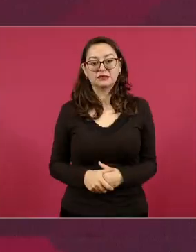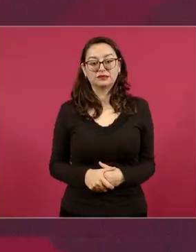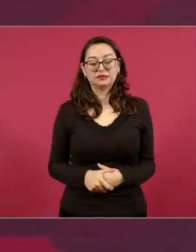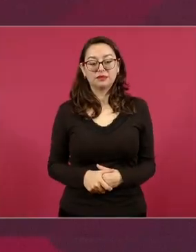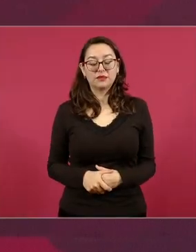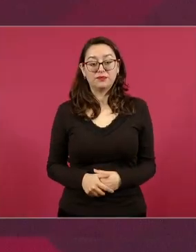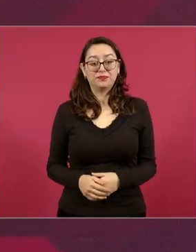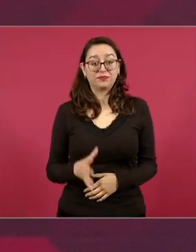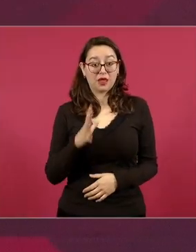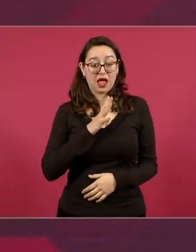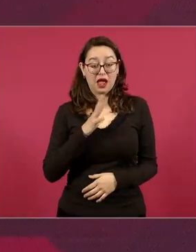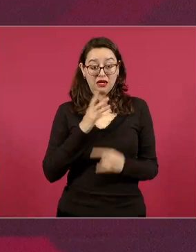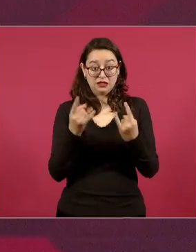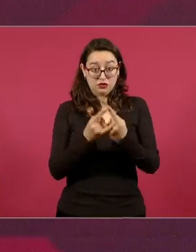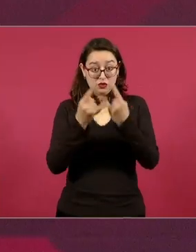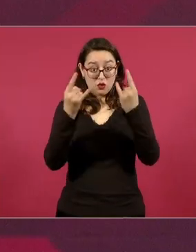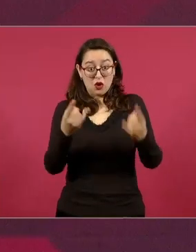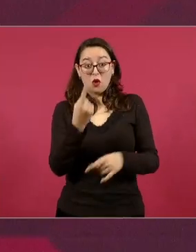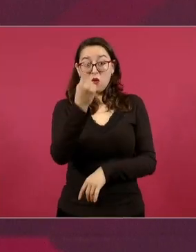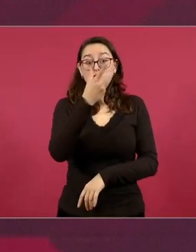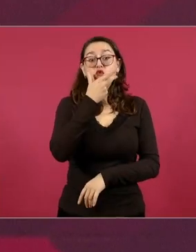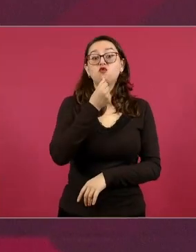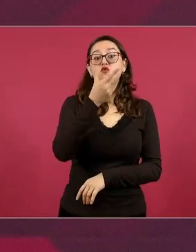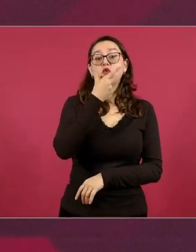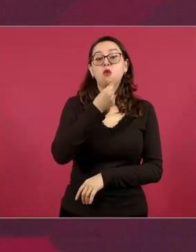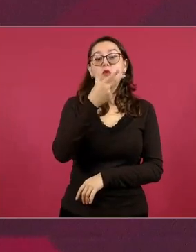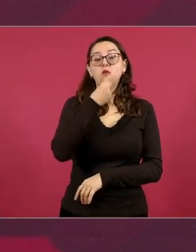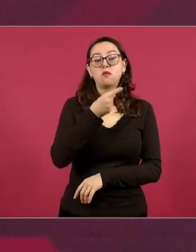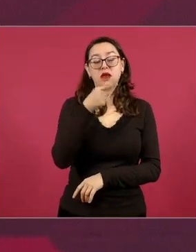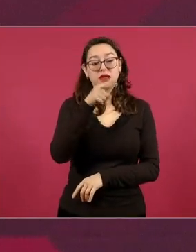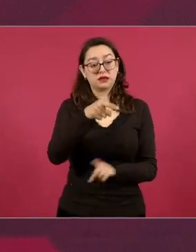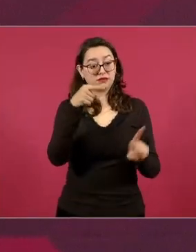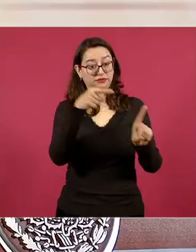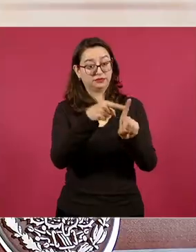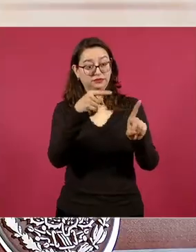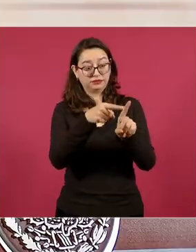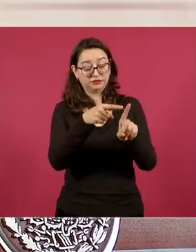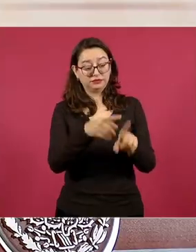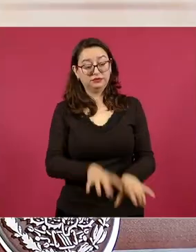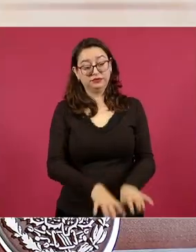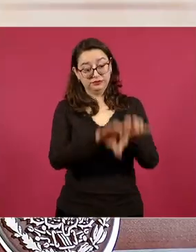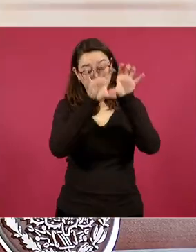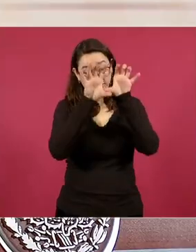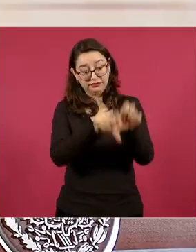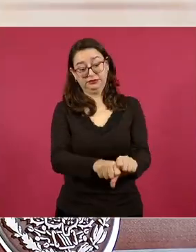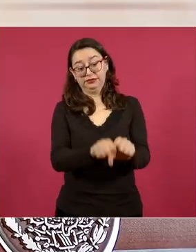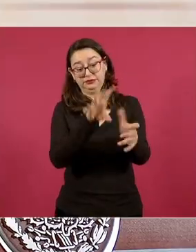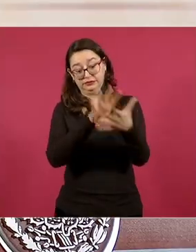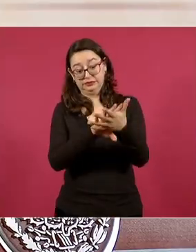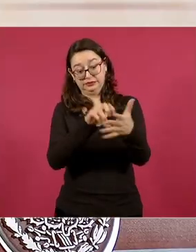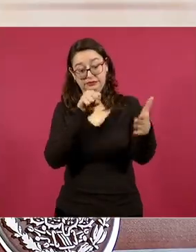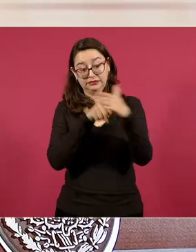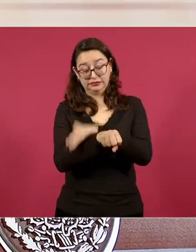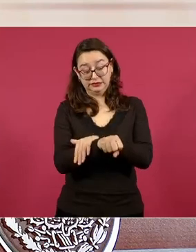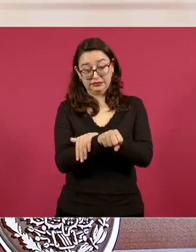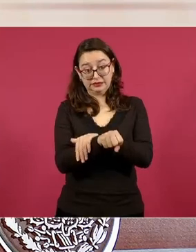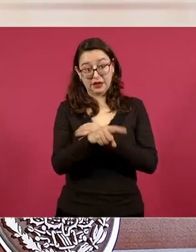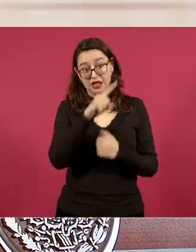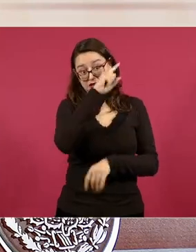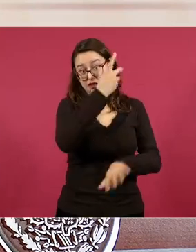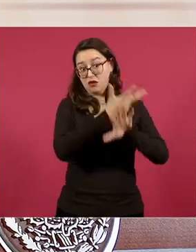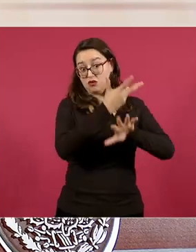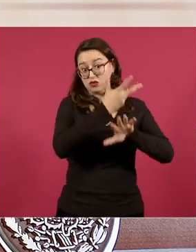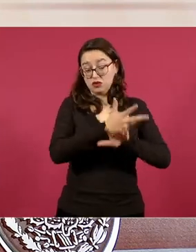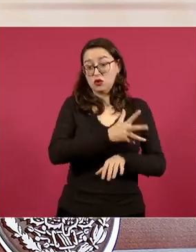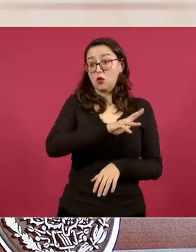Sinaloa famoso que ofrecen tres millones de dólares de recompensa